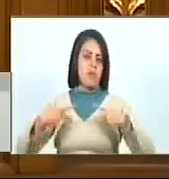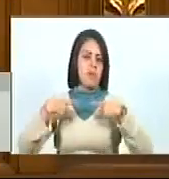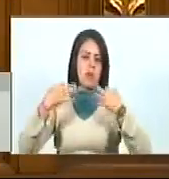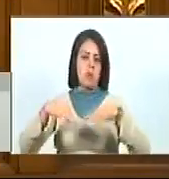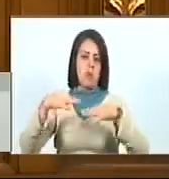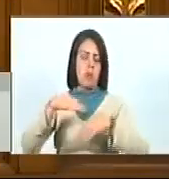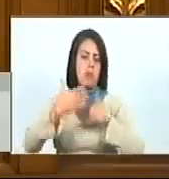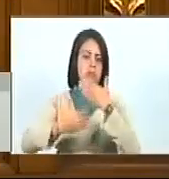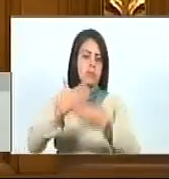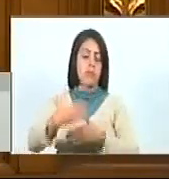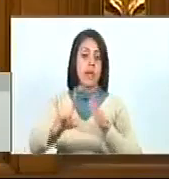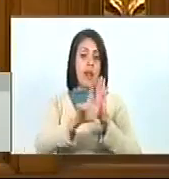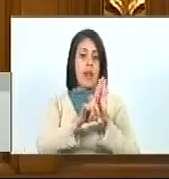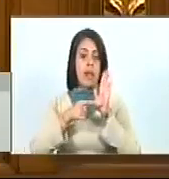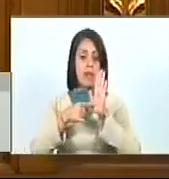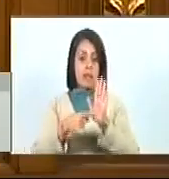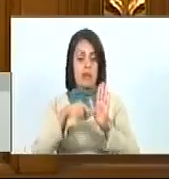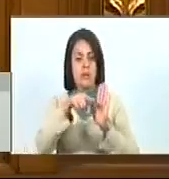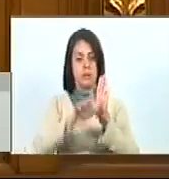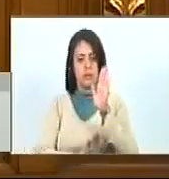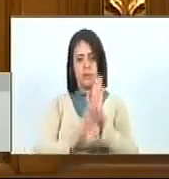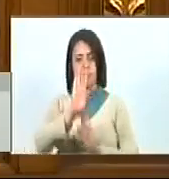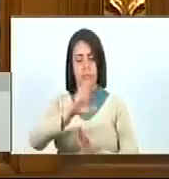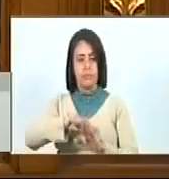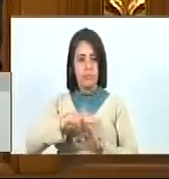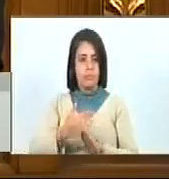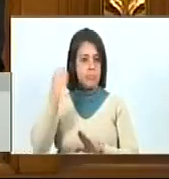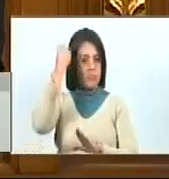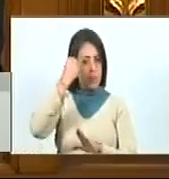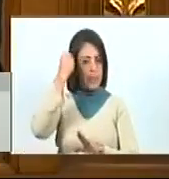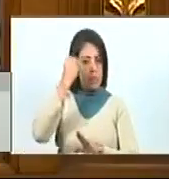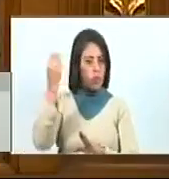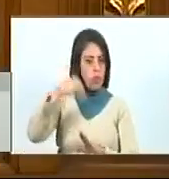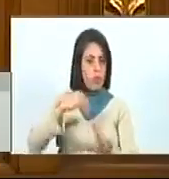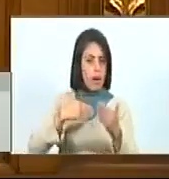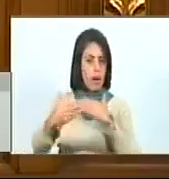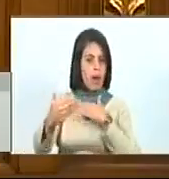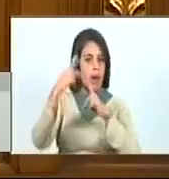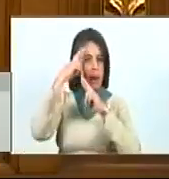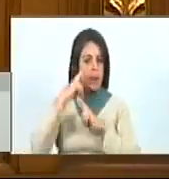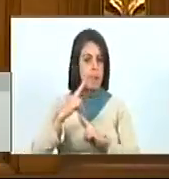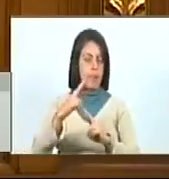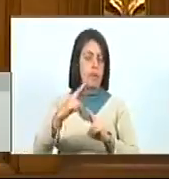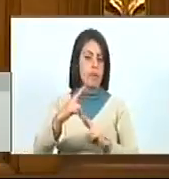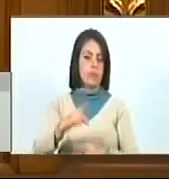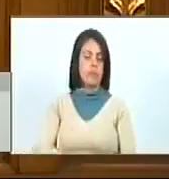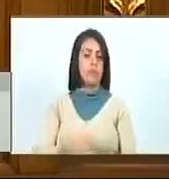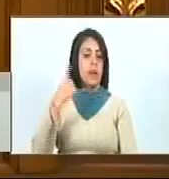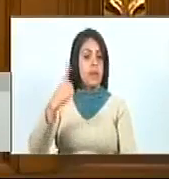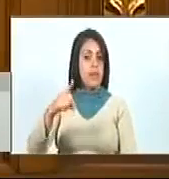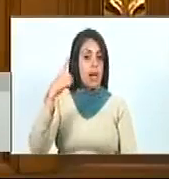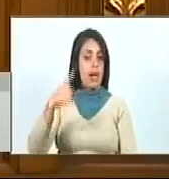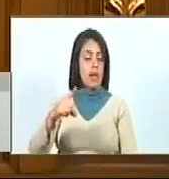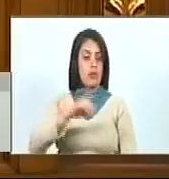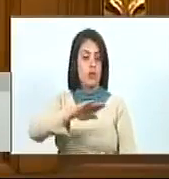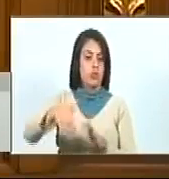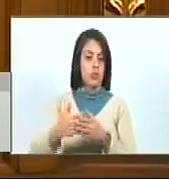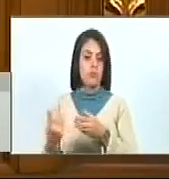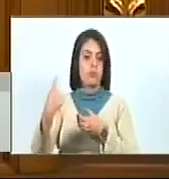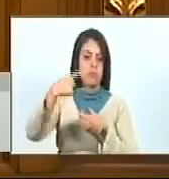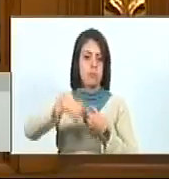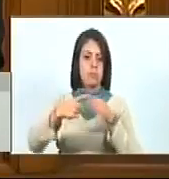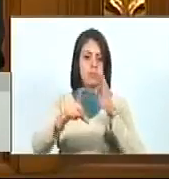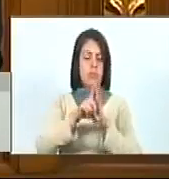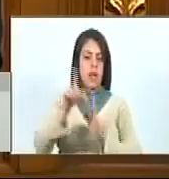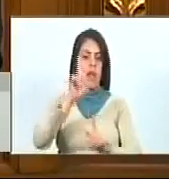eso, esta ley está desarrollada pensando más en el respeto, en los derechos e incorporación